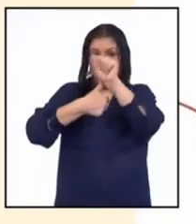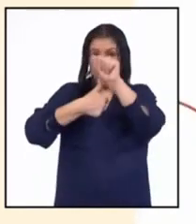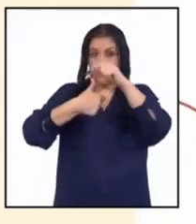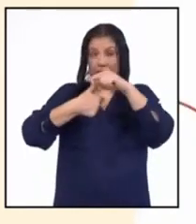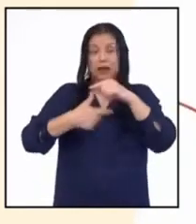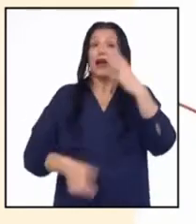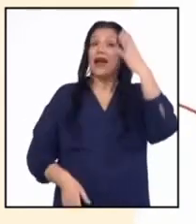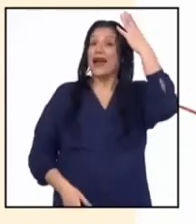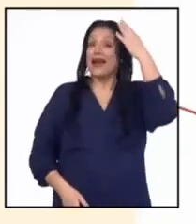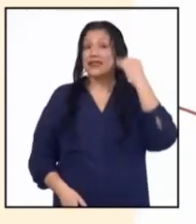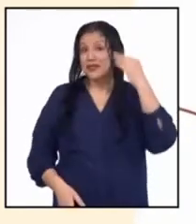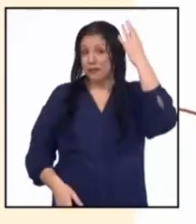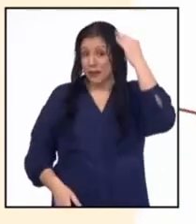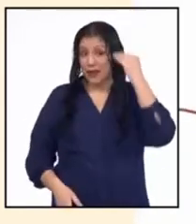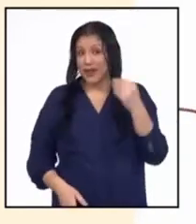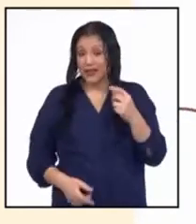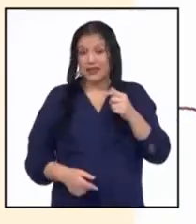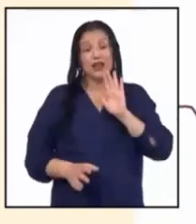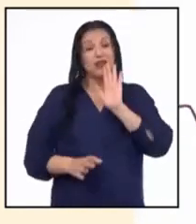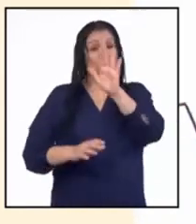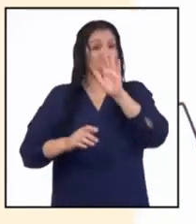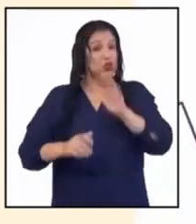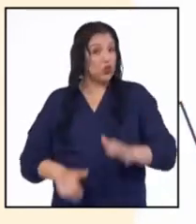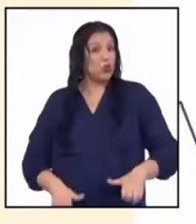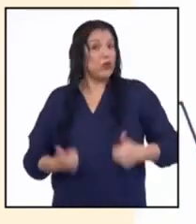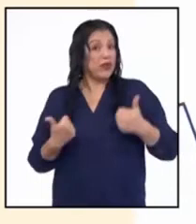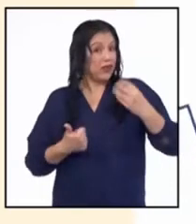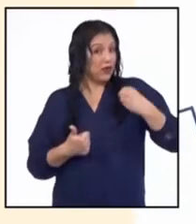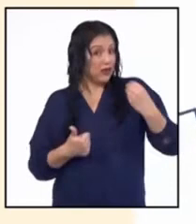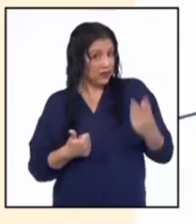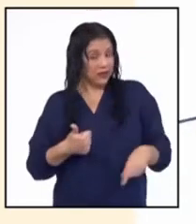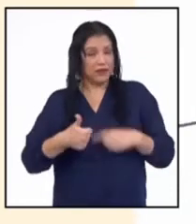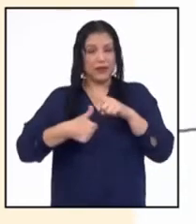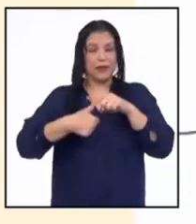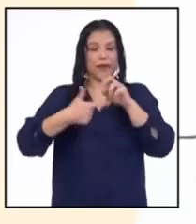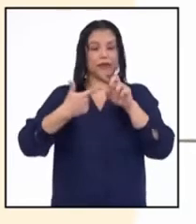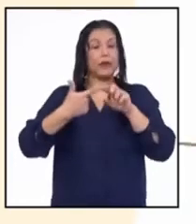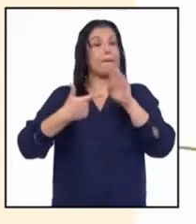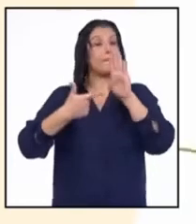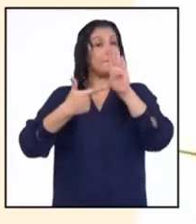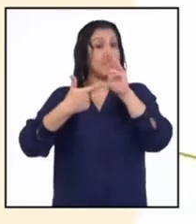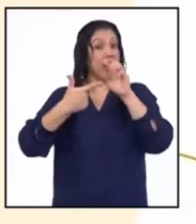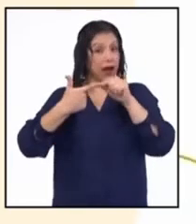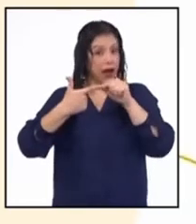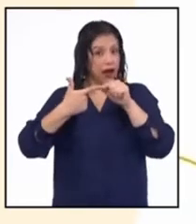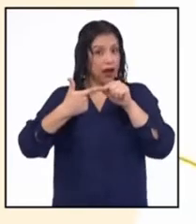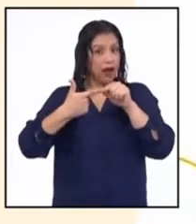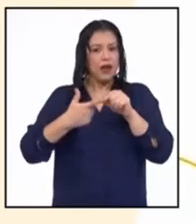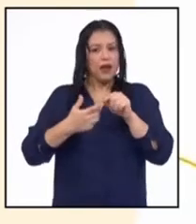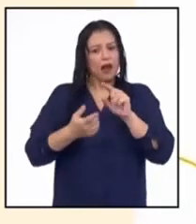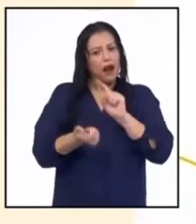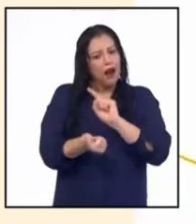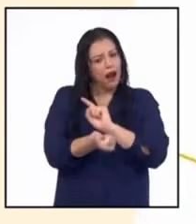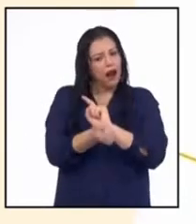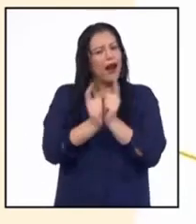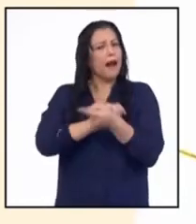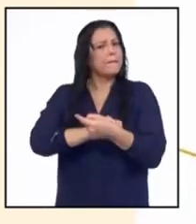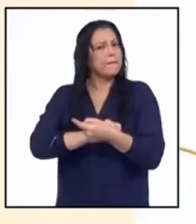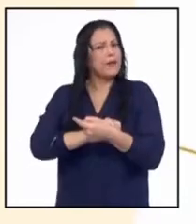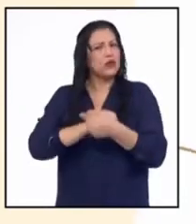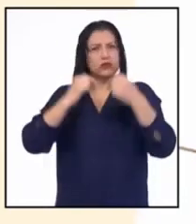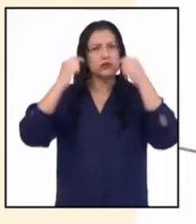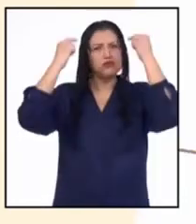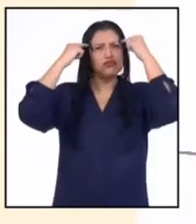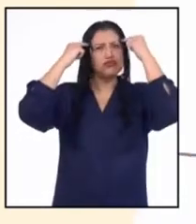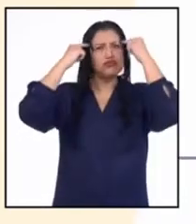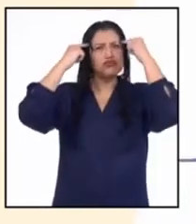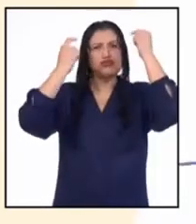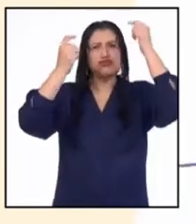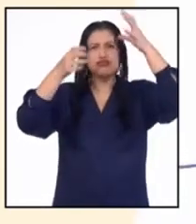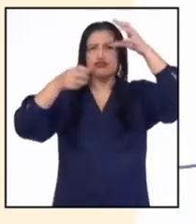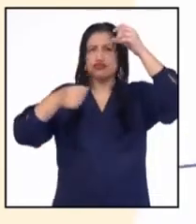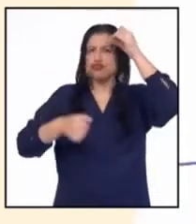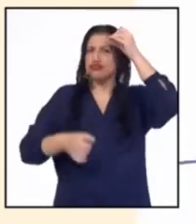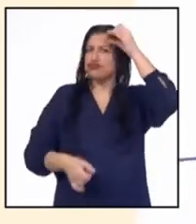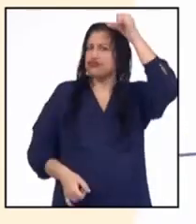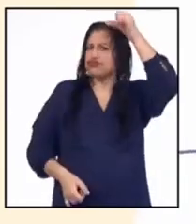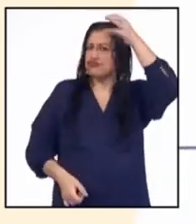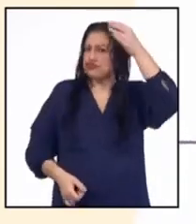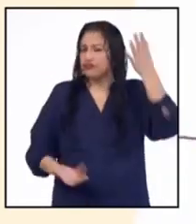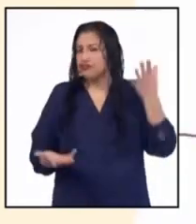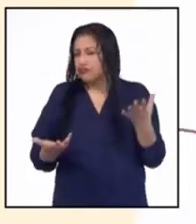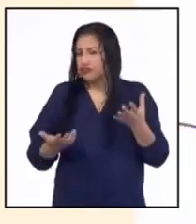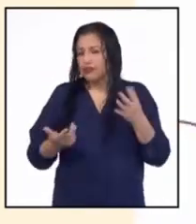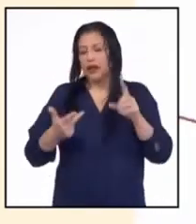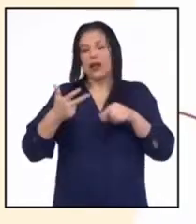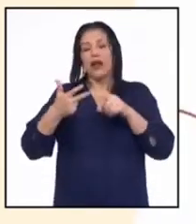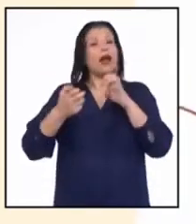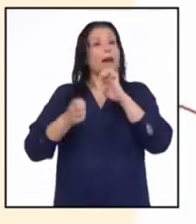la experimentación de la vivencia de la adolescencia. B, los cambios cerebrales, cognitivos y emocionales.